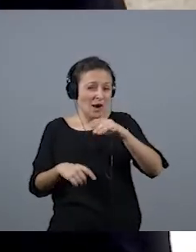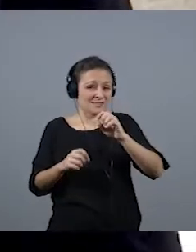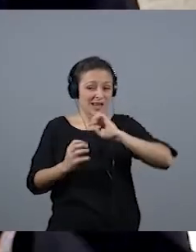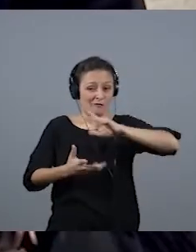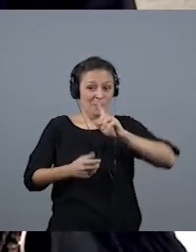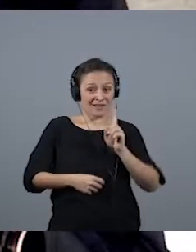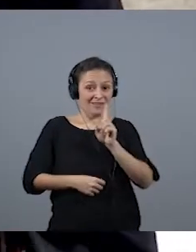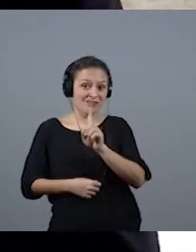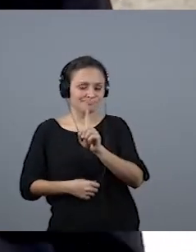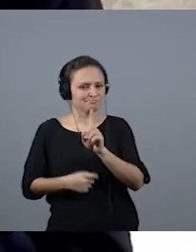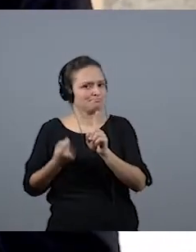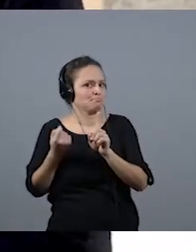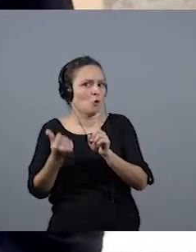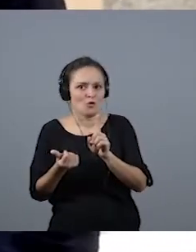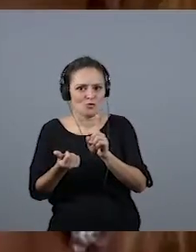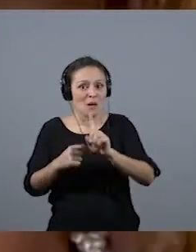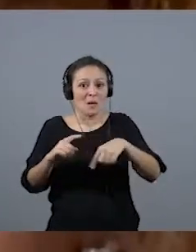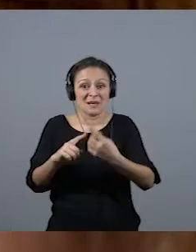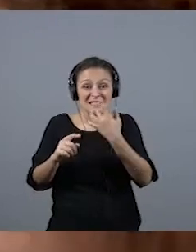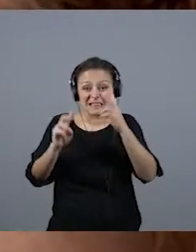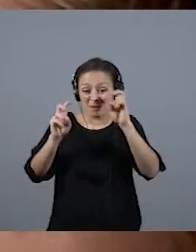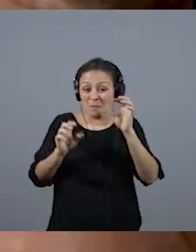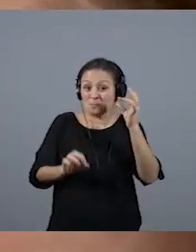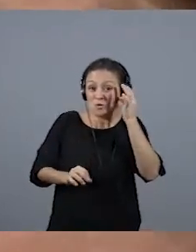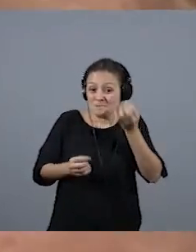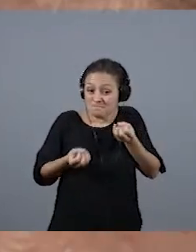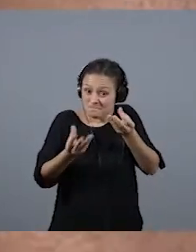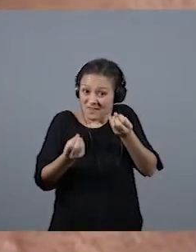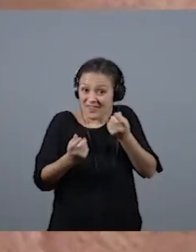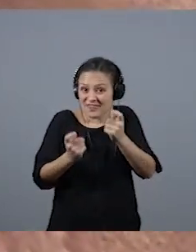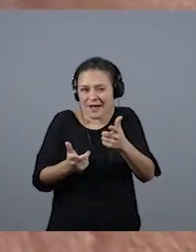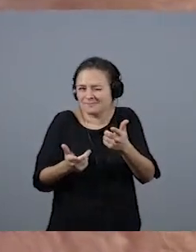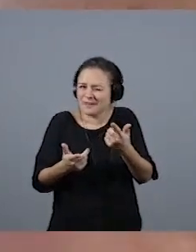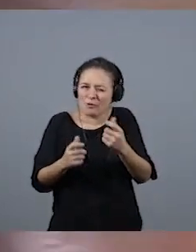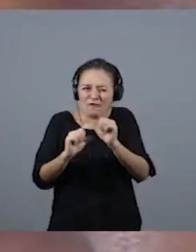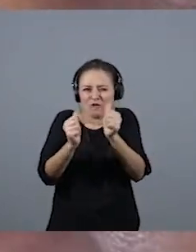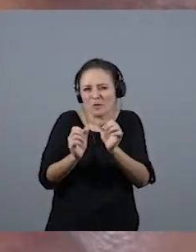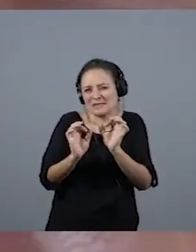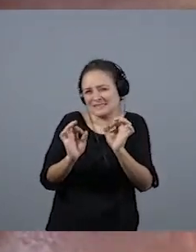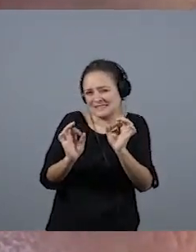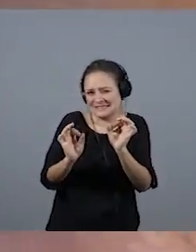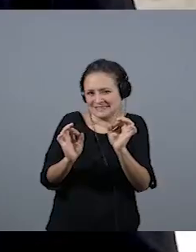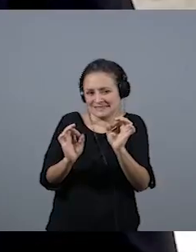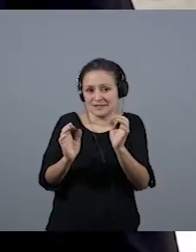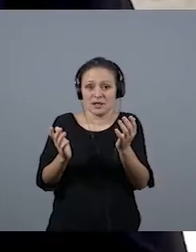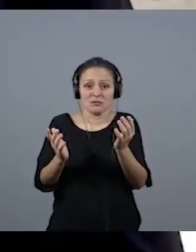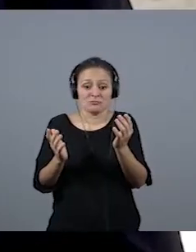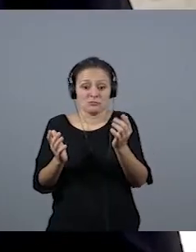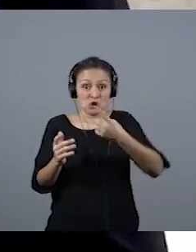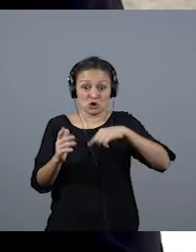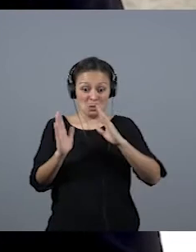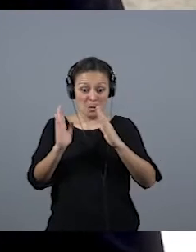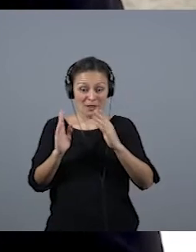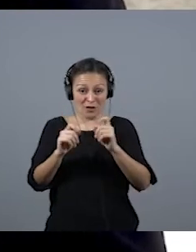que cuando se informan sobre mujeres, se informan de una determinada manera, que ya cuando salimos es porque